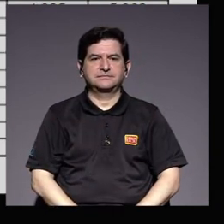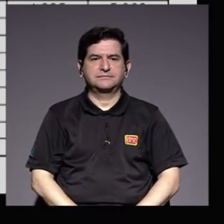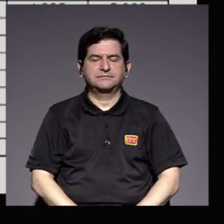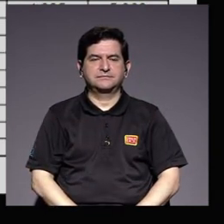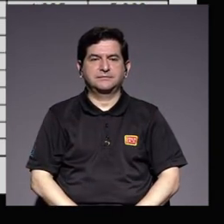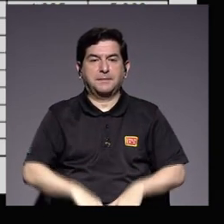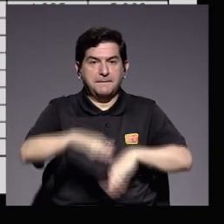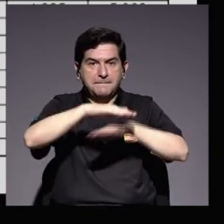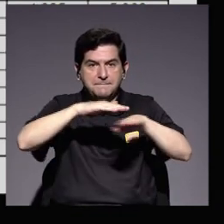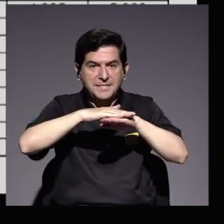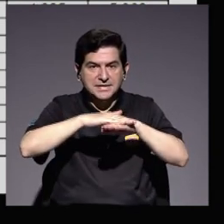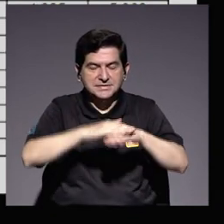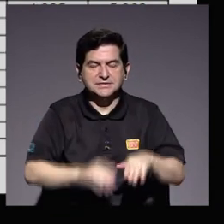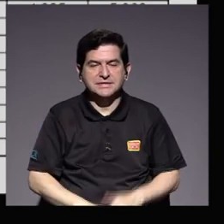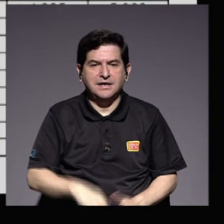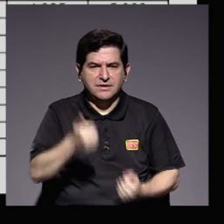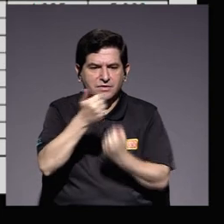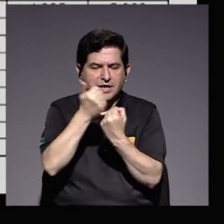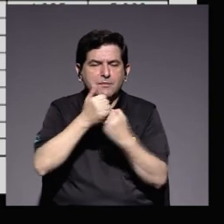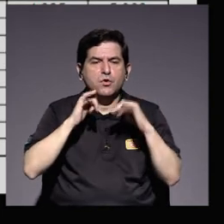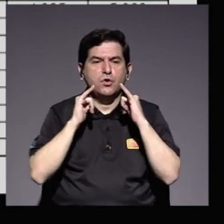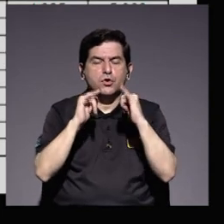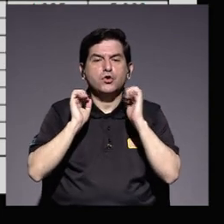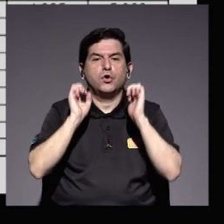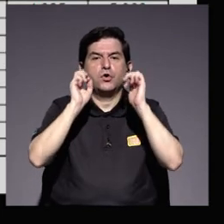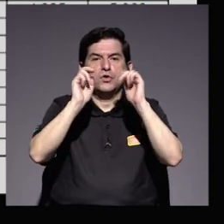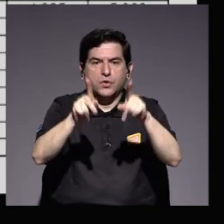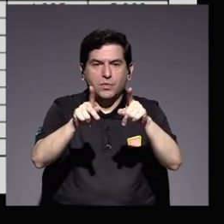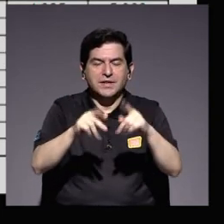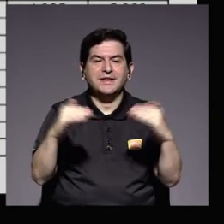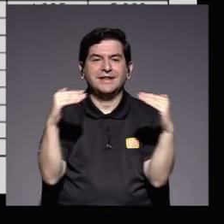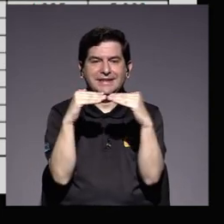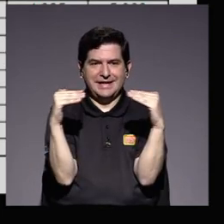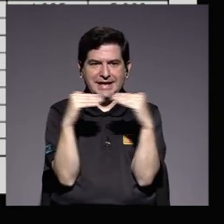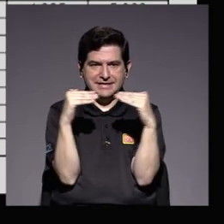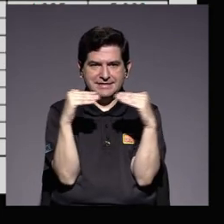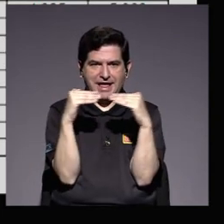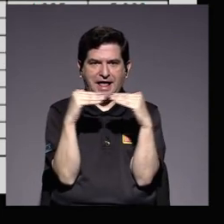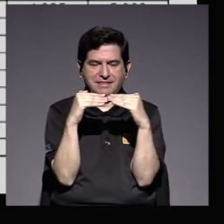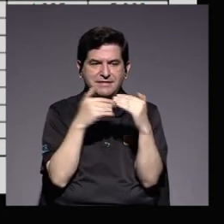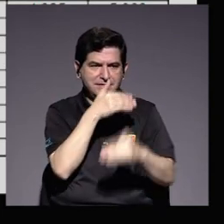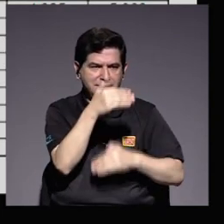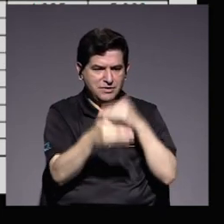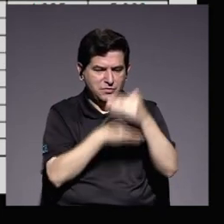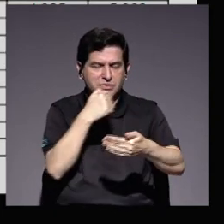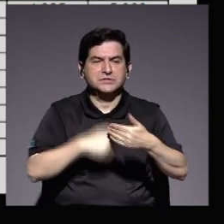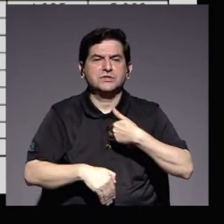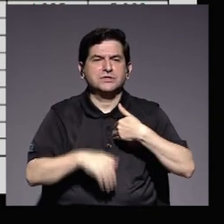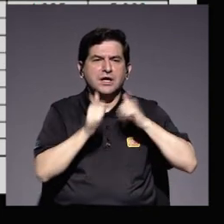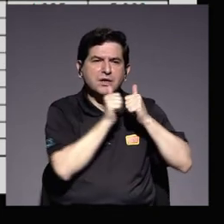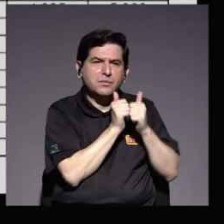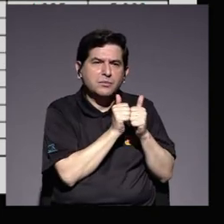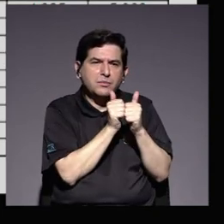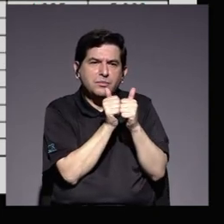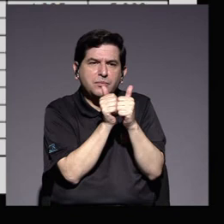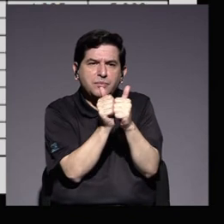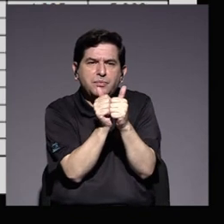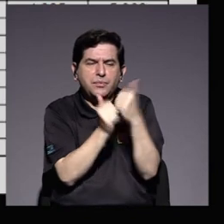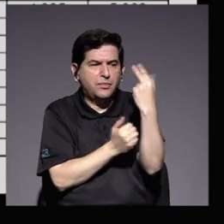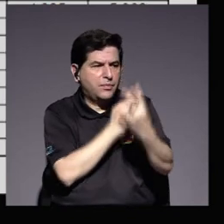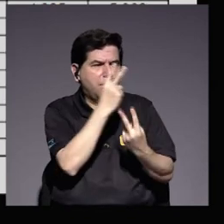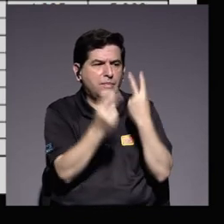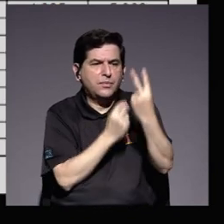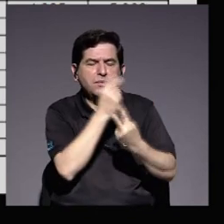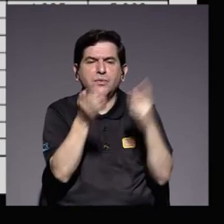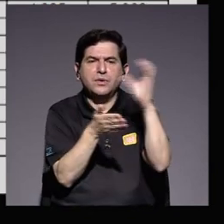sustentado sobre los cimientos de la igualdad de oportunidades y la equidad este proceso cuenta con acompañamiento y visitas a